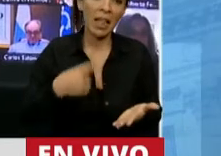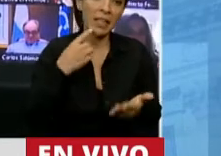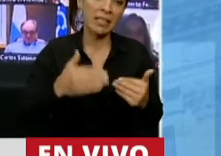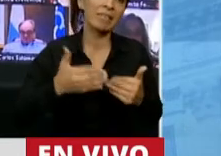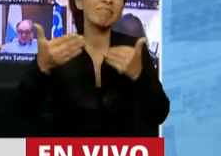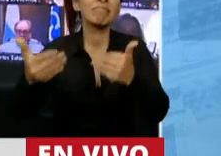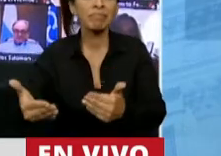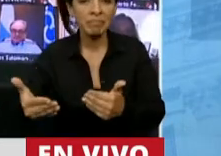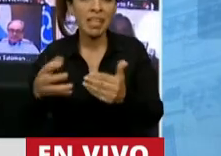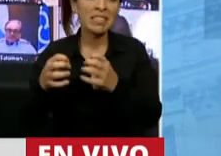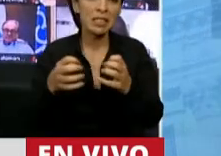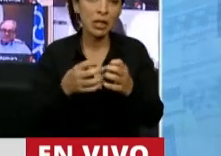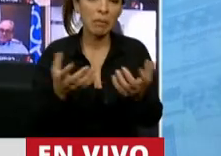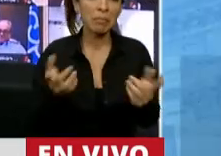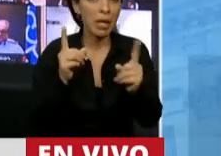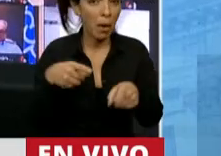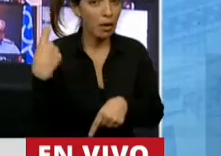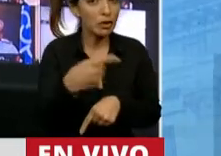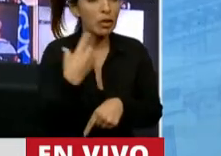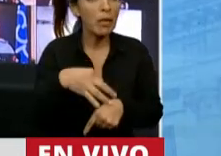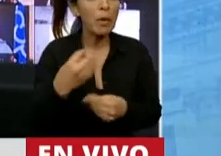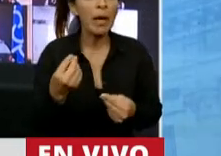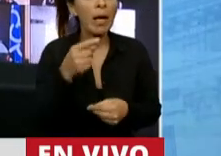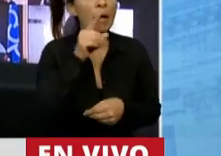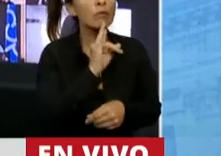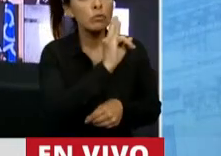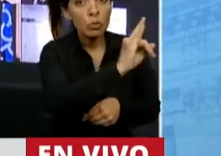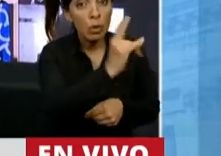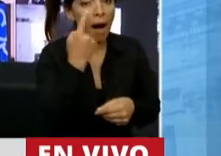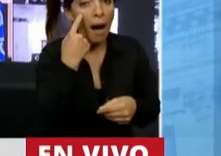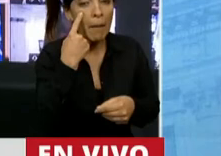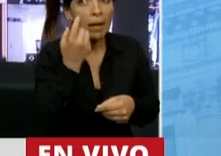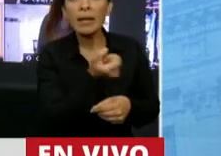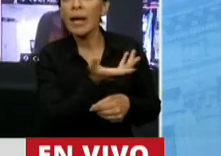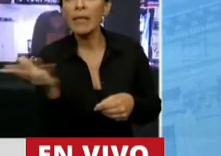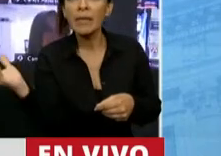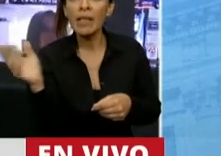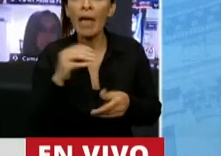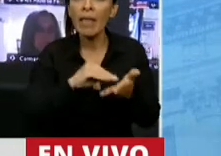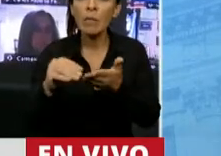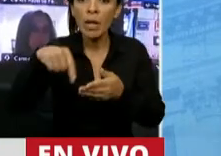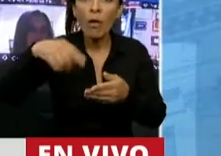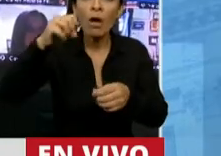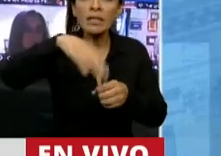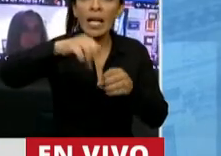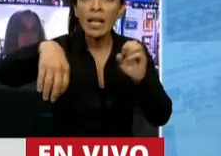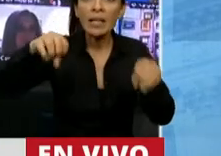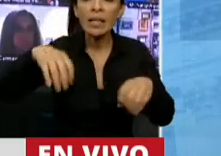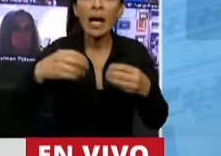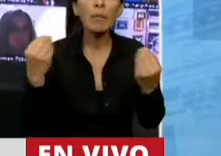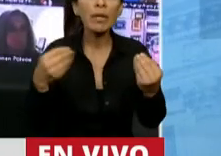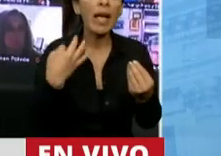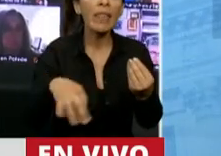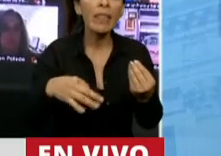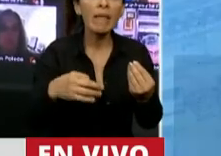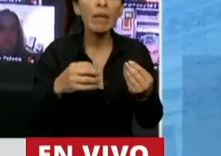ordinarias, lo que tenemos que hacer es que usted verifique el quórum que hay en el recinto, porque tenemos que funcionar con